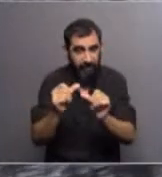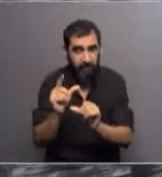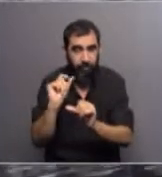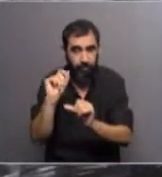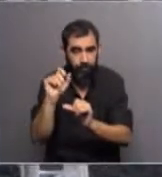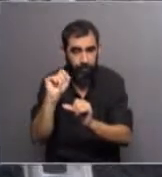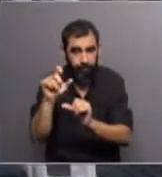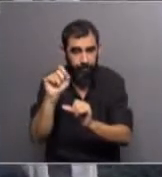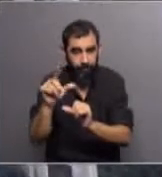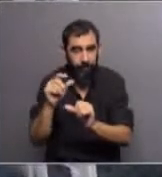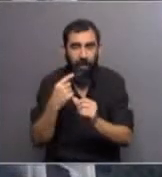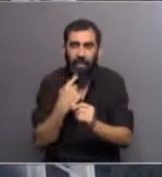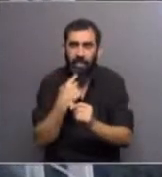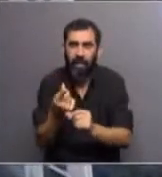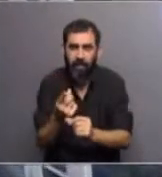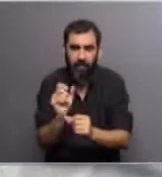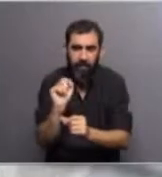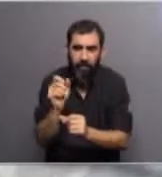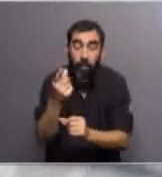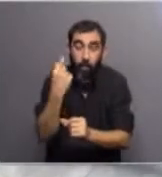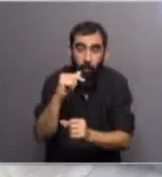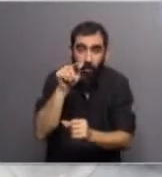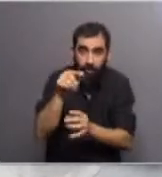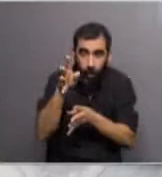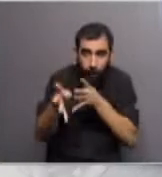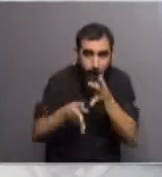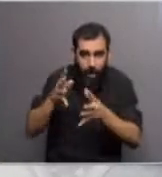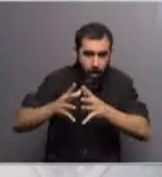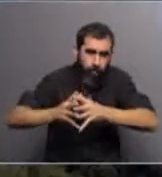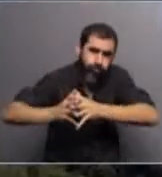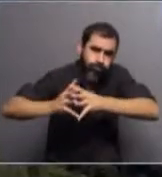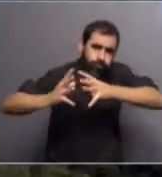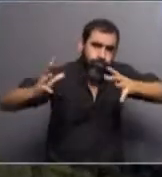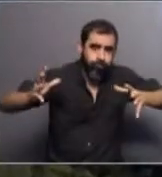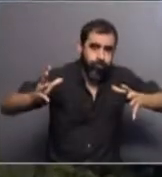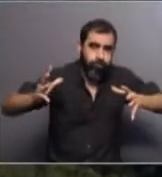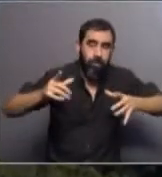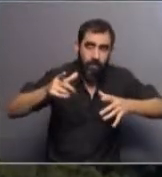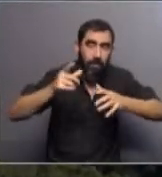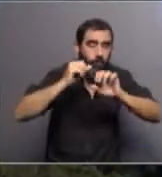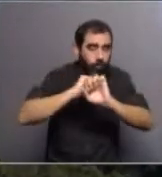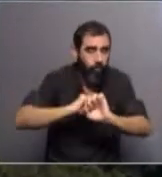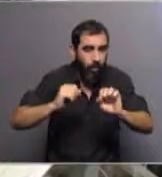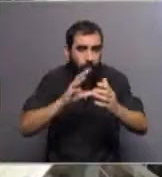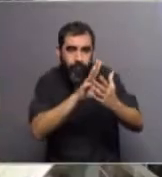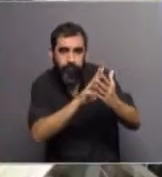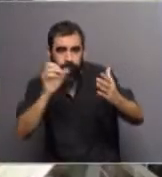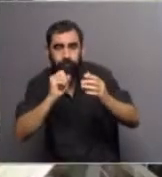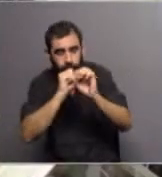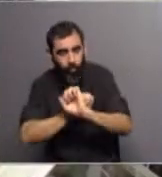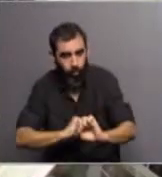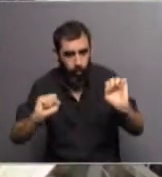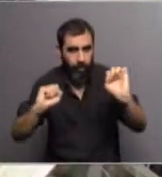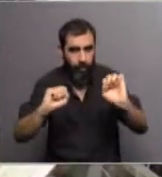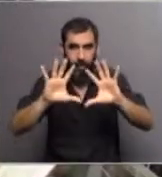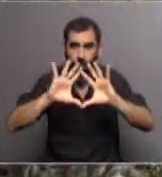muy débil y por eso que el observatorio con su enorme reflector era el instrumento más apropiado